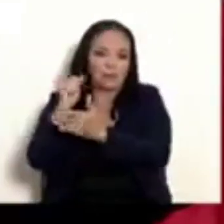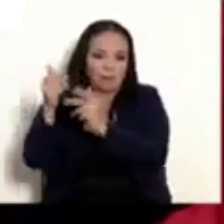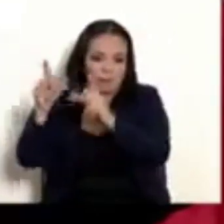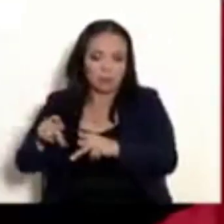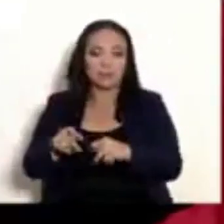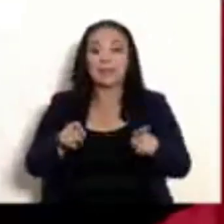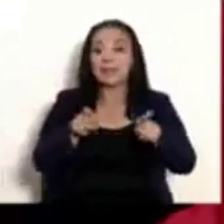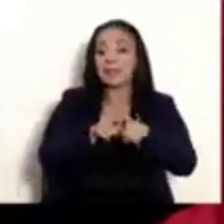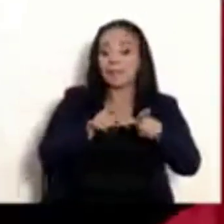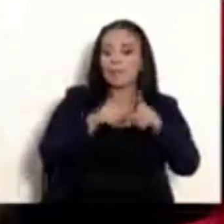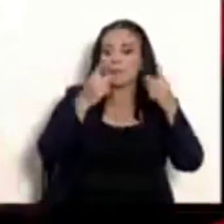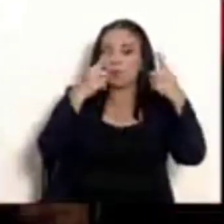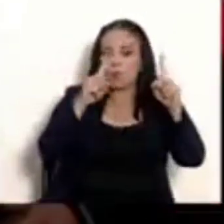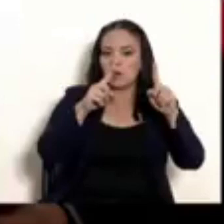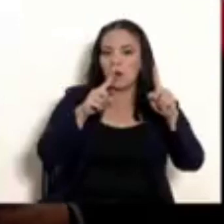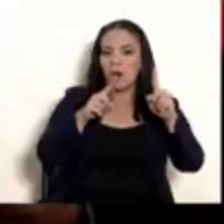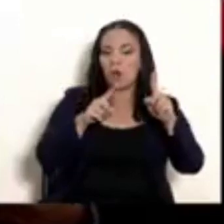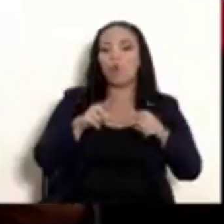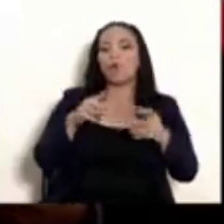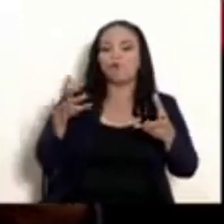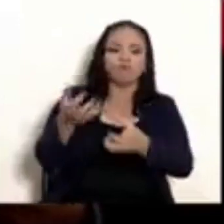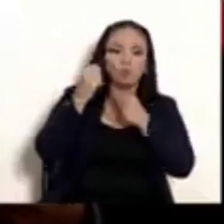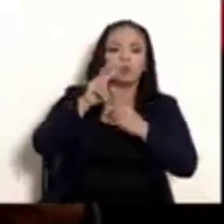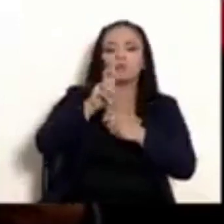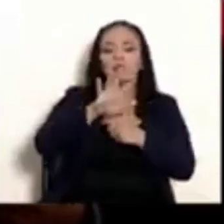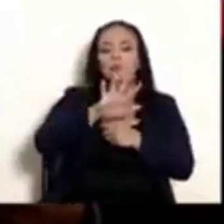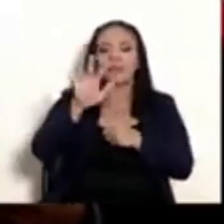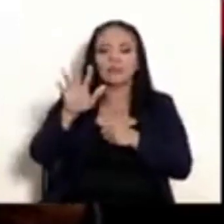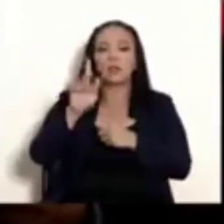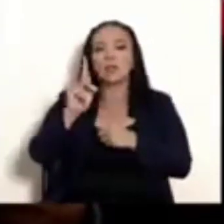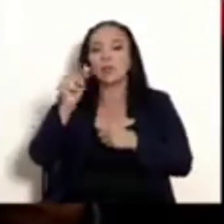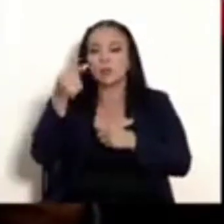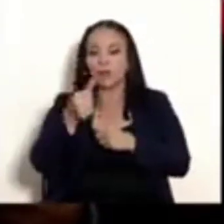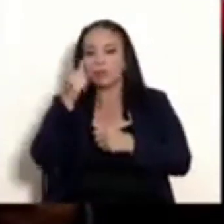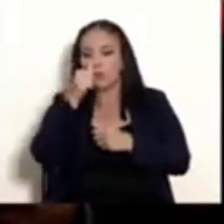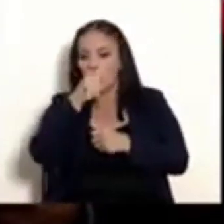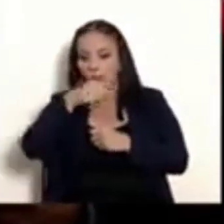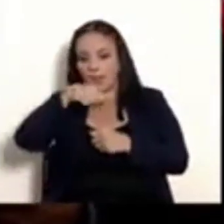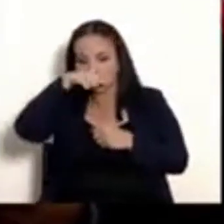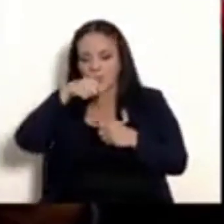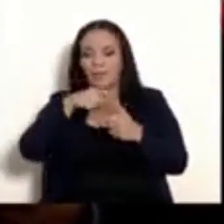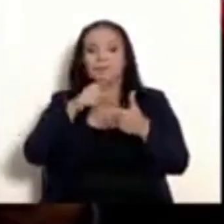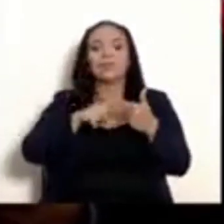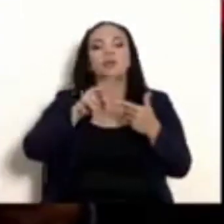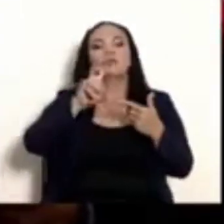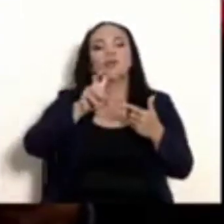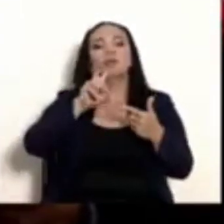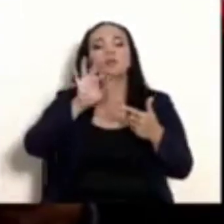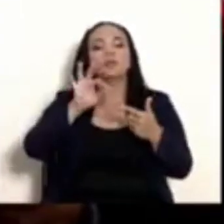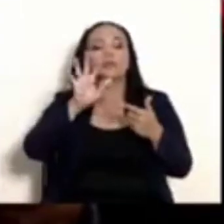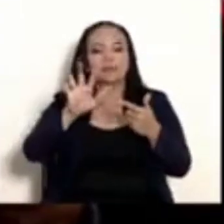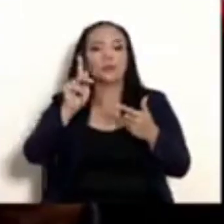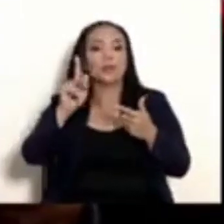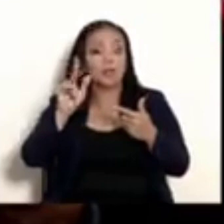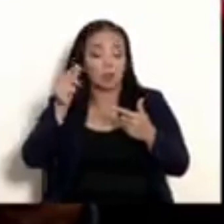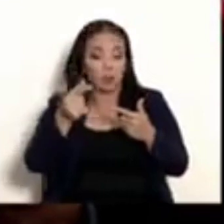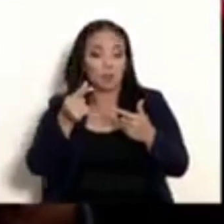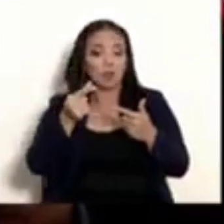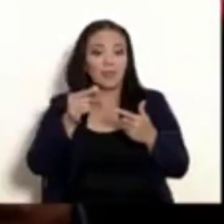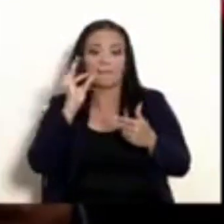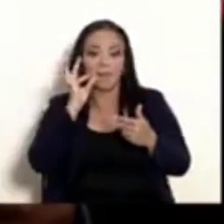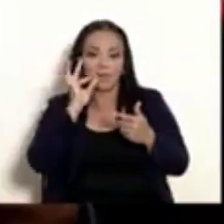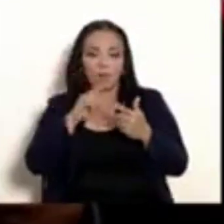decomisar 255 kilos de cocaína y 795 kilos de marihuana, así como